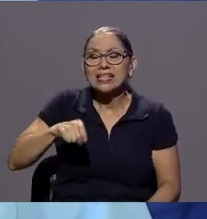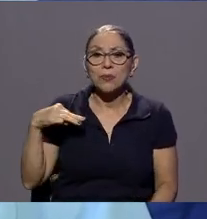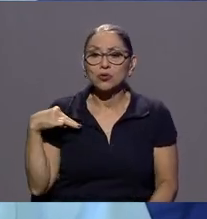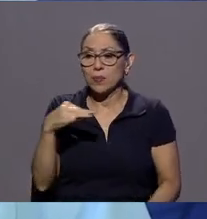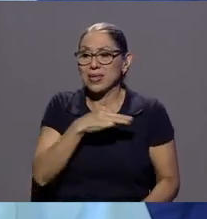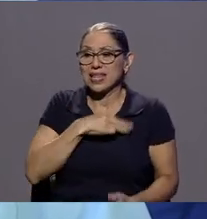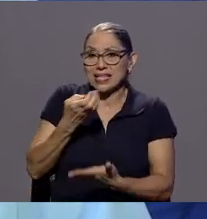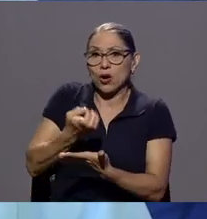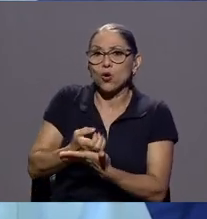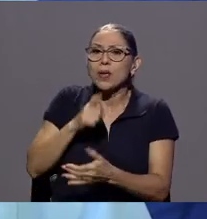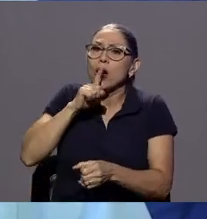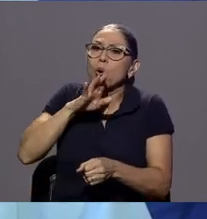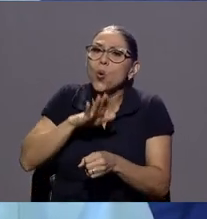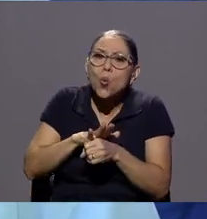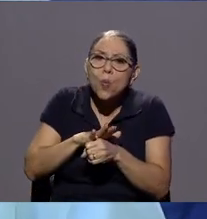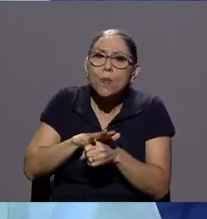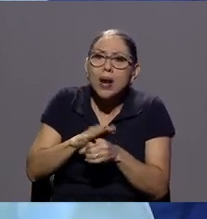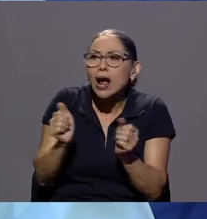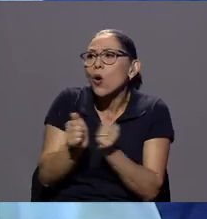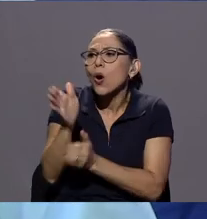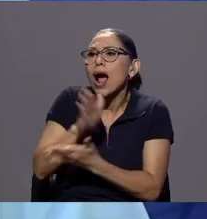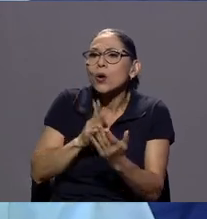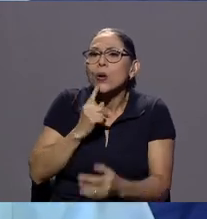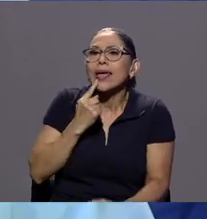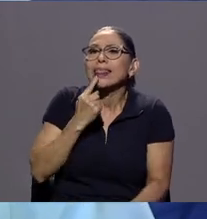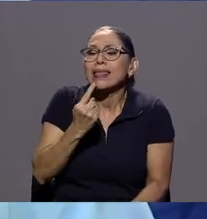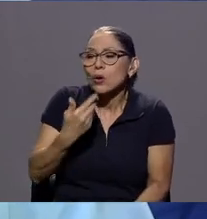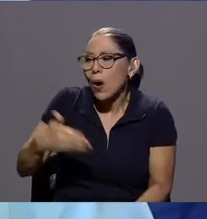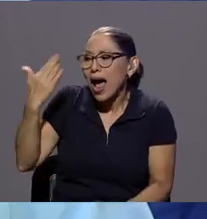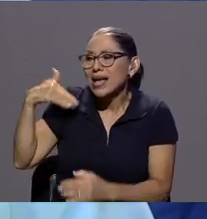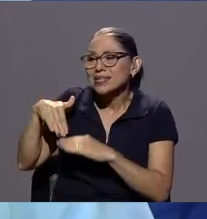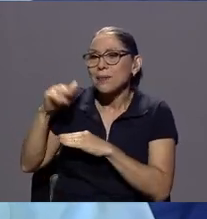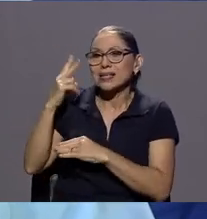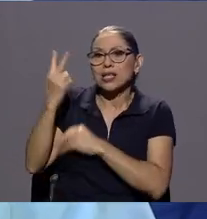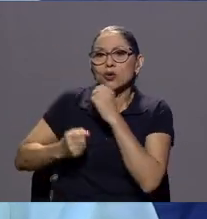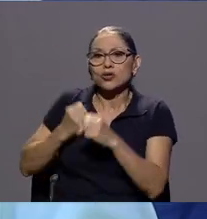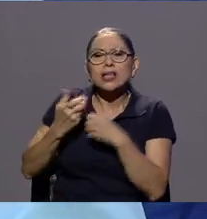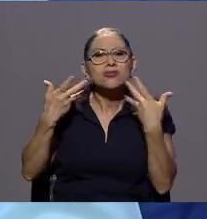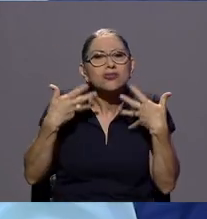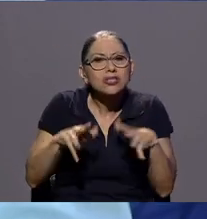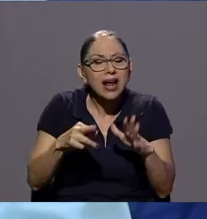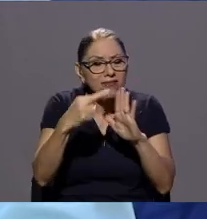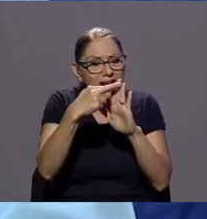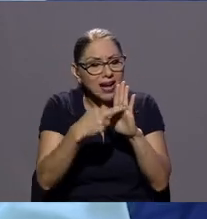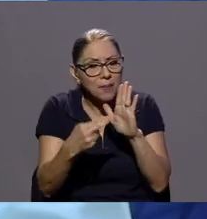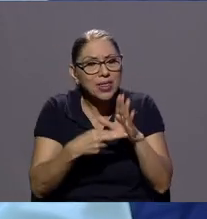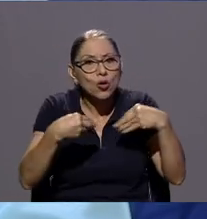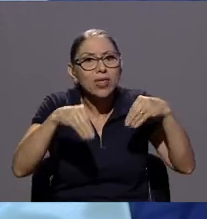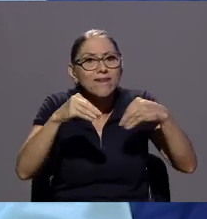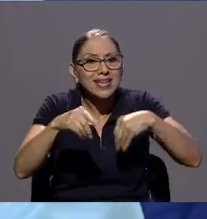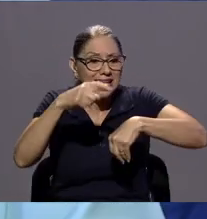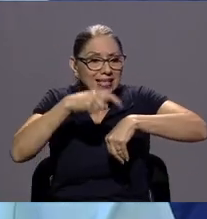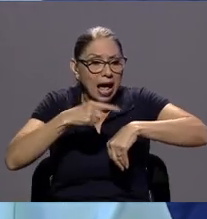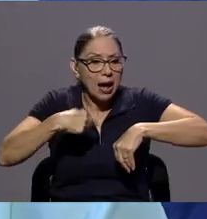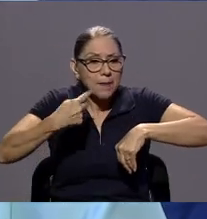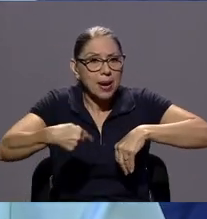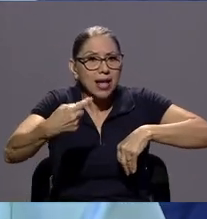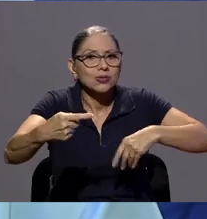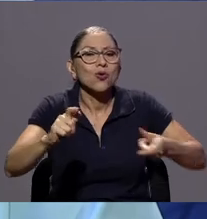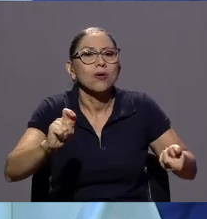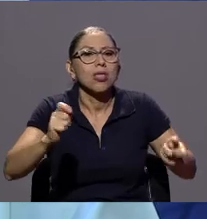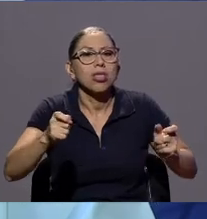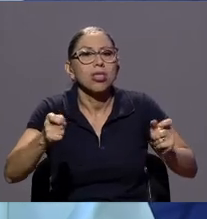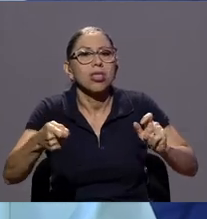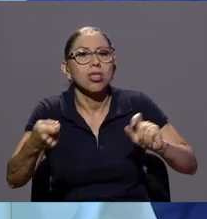la promesa que hizo hace más de dos años y modifiquemos el reglamento de ventas a plazo para que se le garantice a los consumidores que los